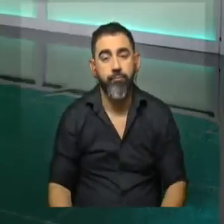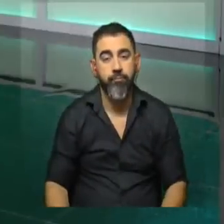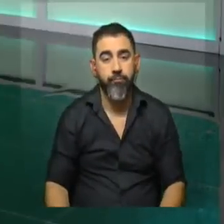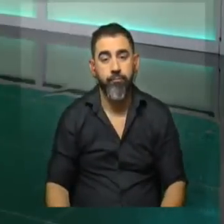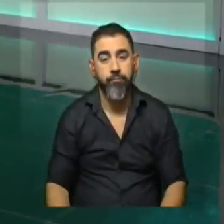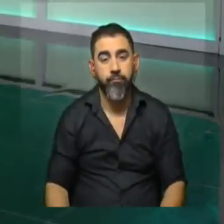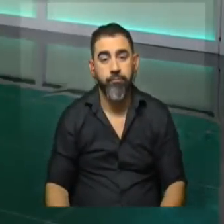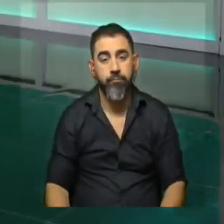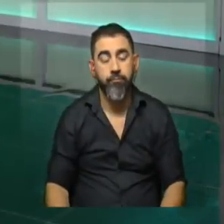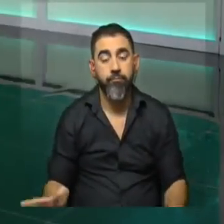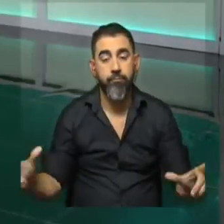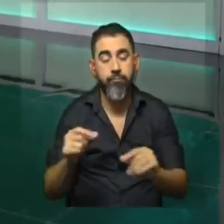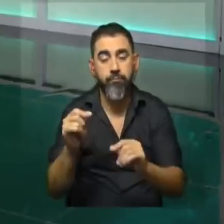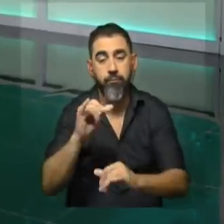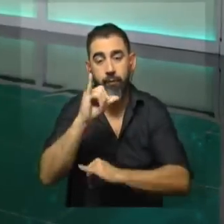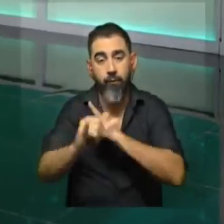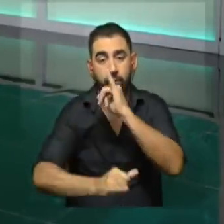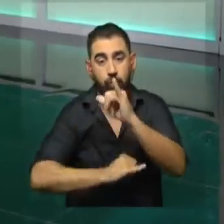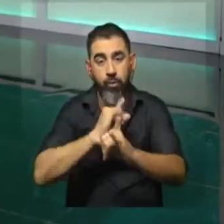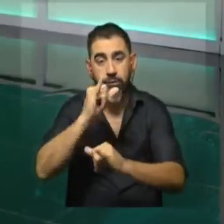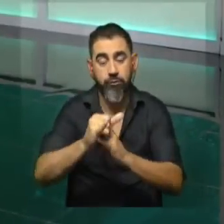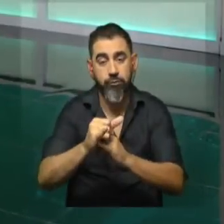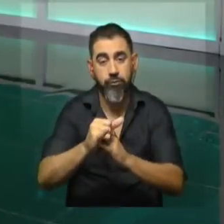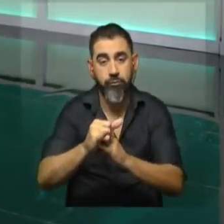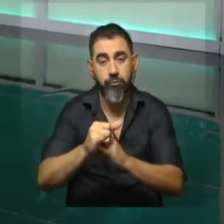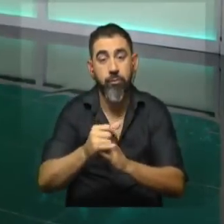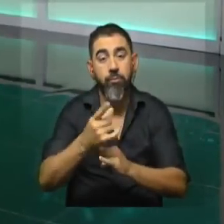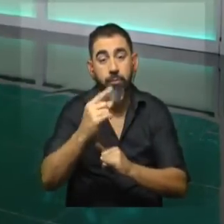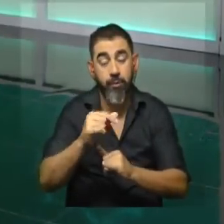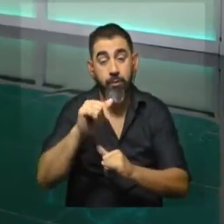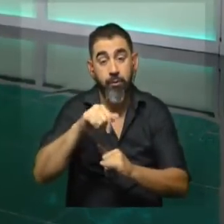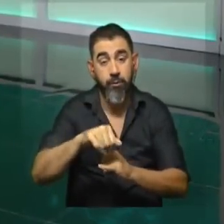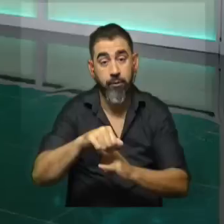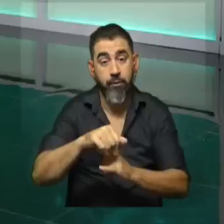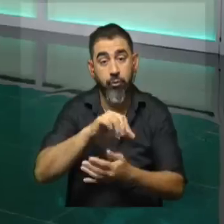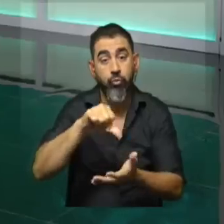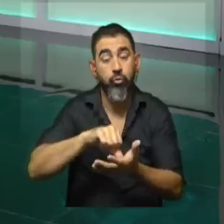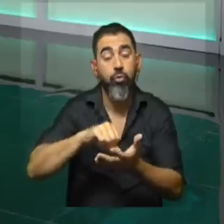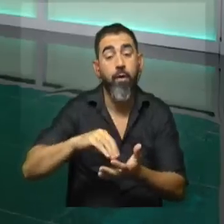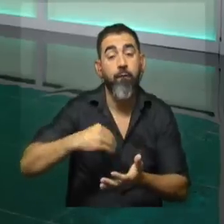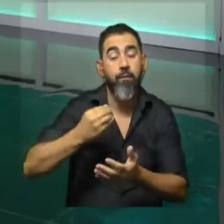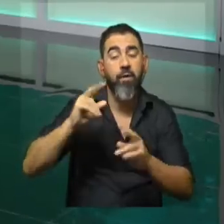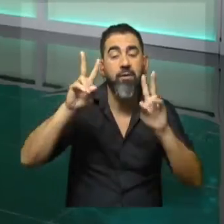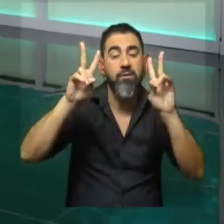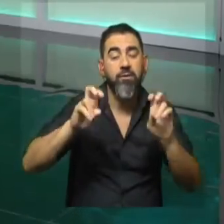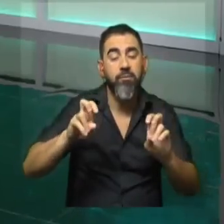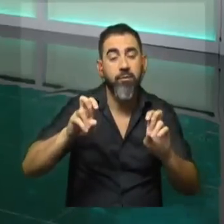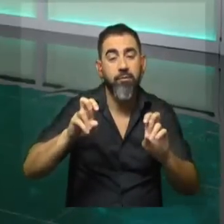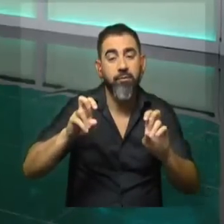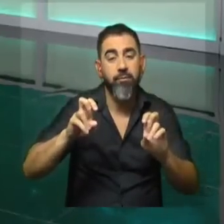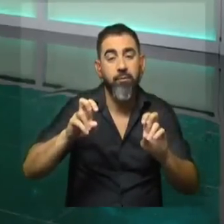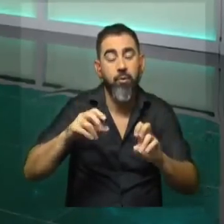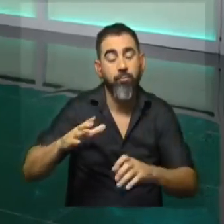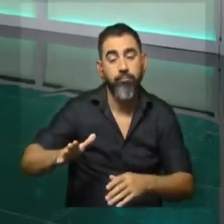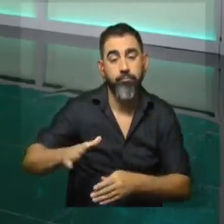Bueno, nosotros hasta aquí estamos terminando esta edición, pero decirles que en Ciudad Vida vamos a estar abordando temas que tienen que ver con el